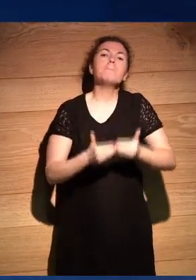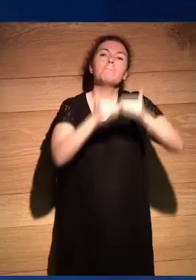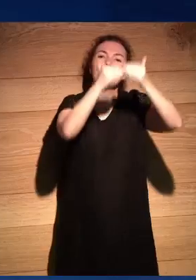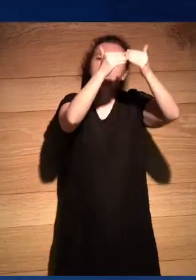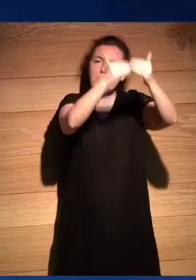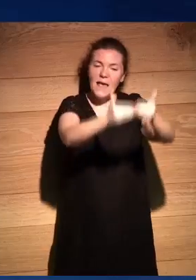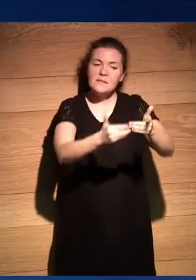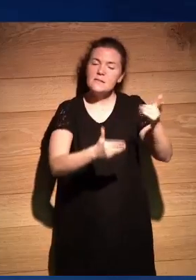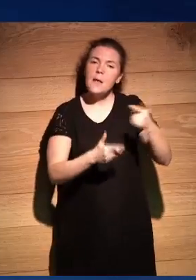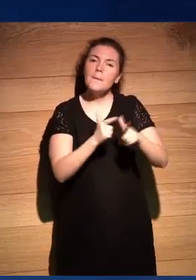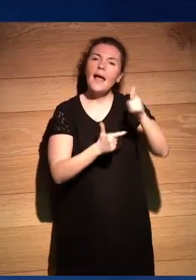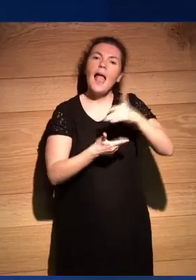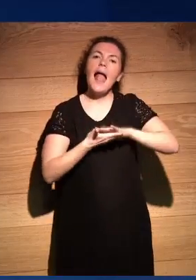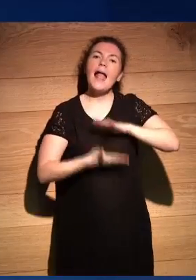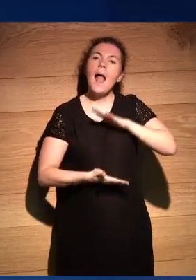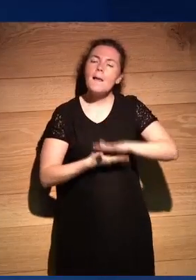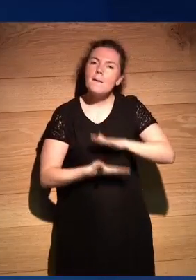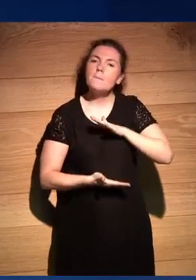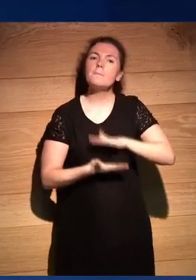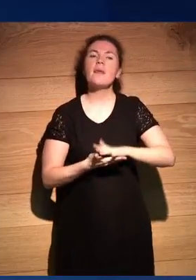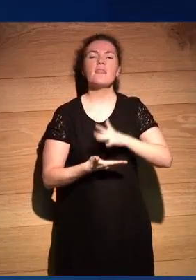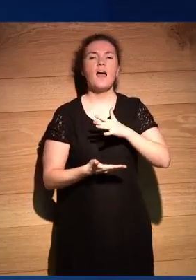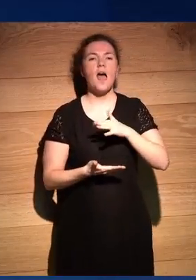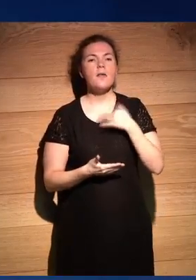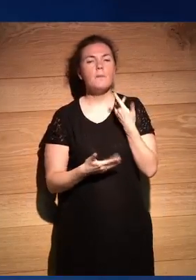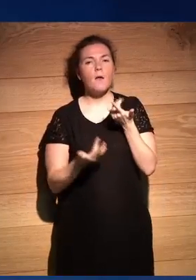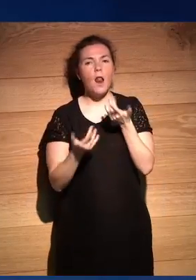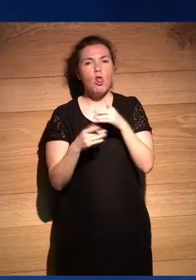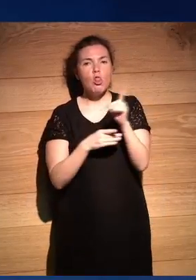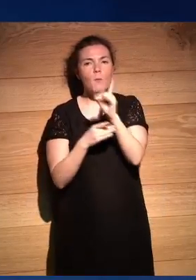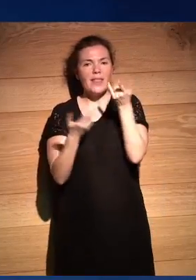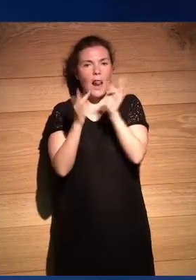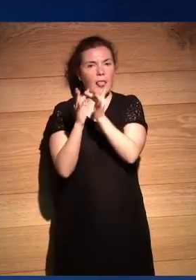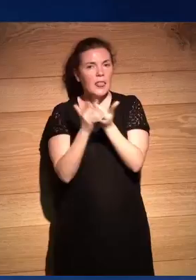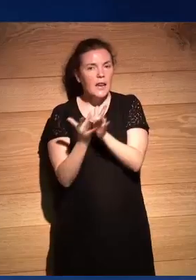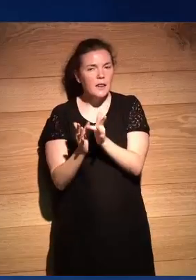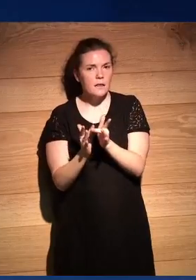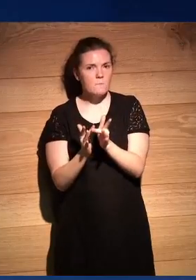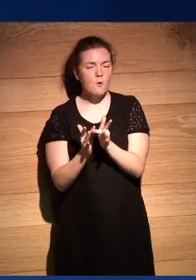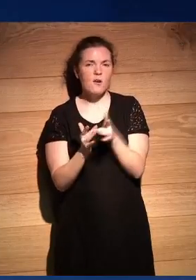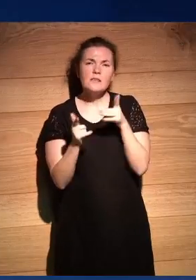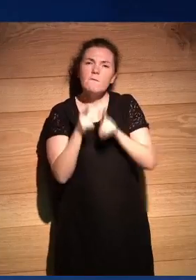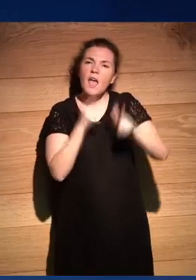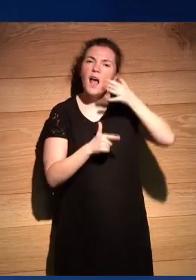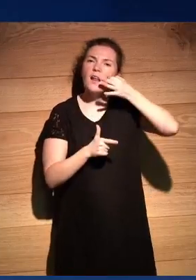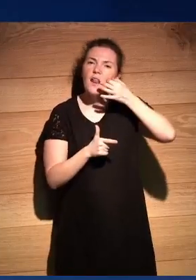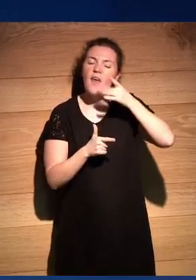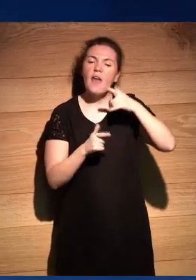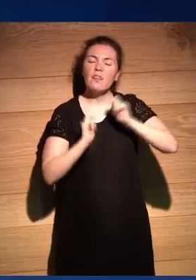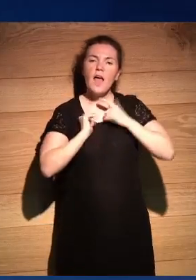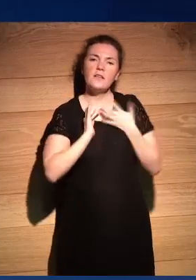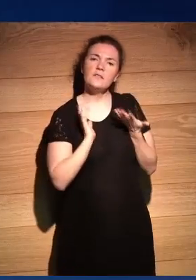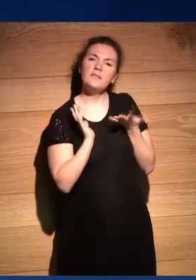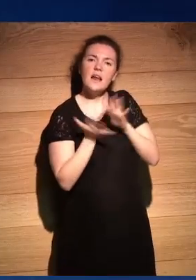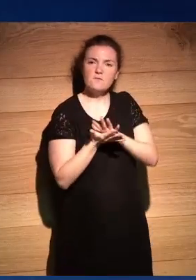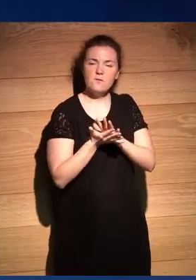caso de Patty y de todo el documental interactivo que hemos presentado hoy el viaje que realmente es transformador que